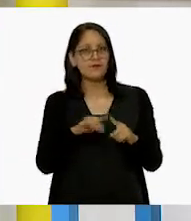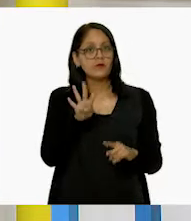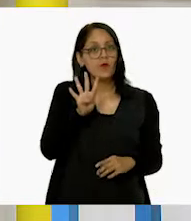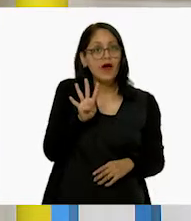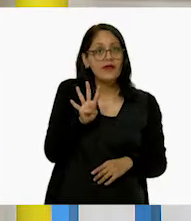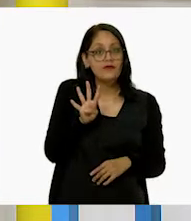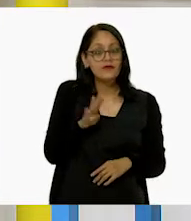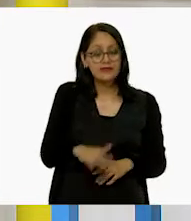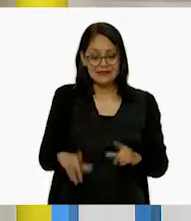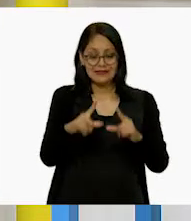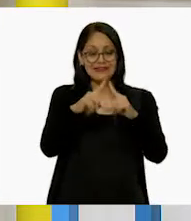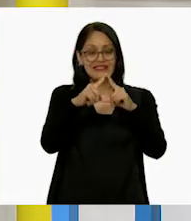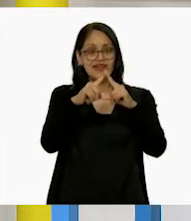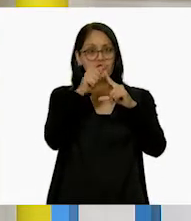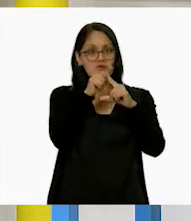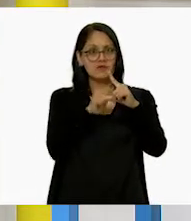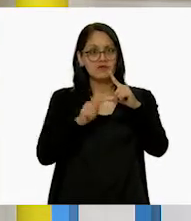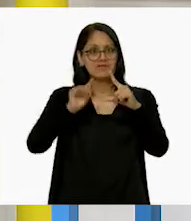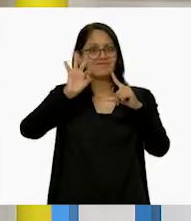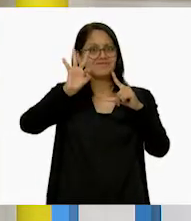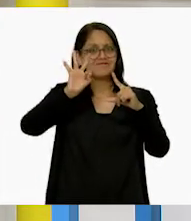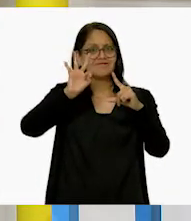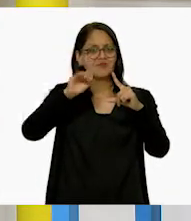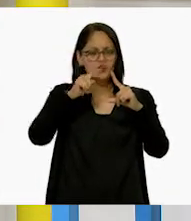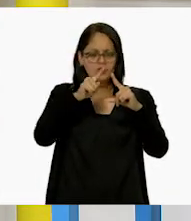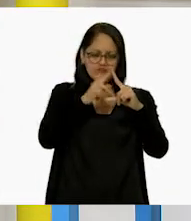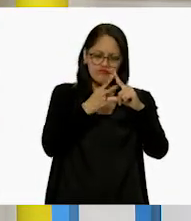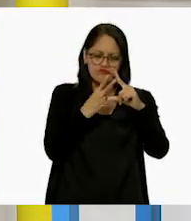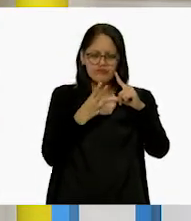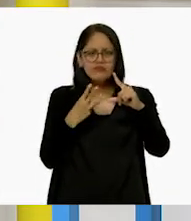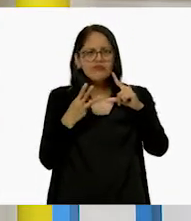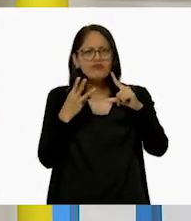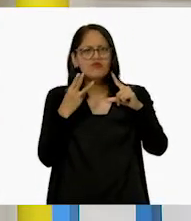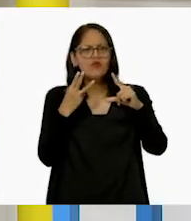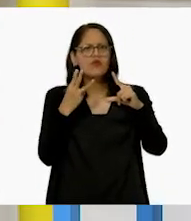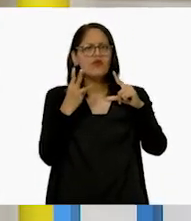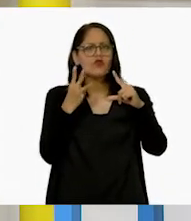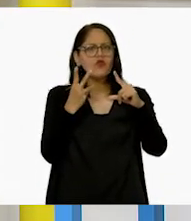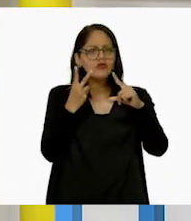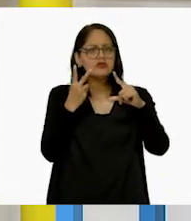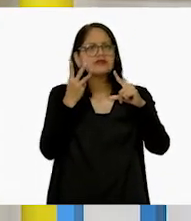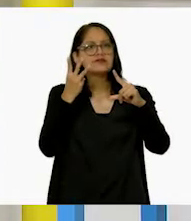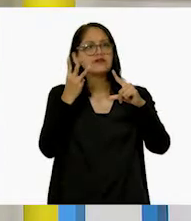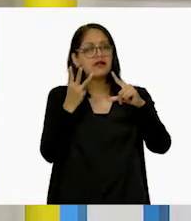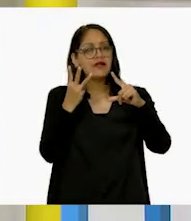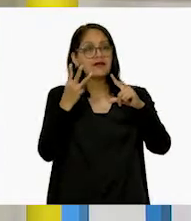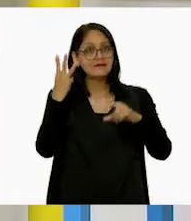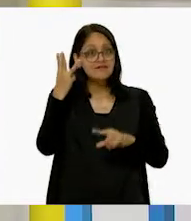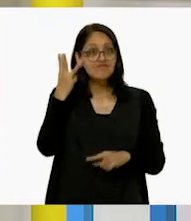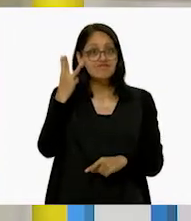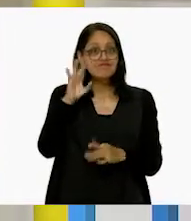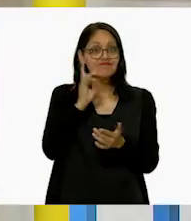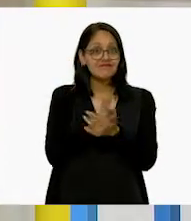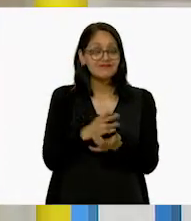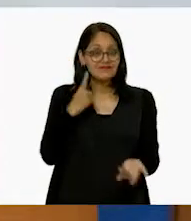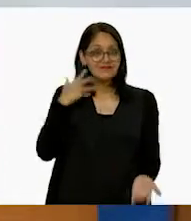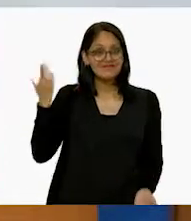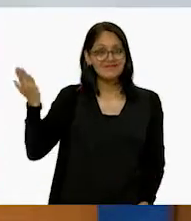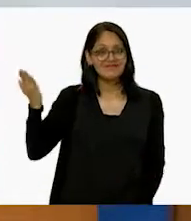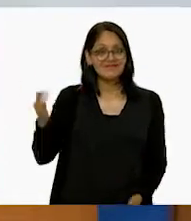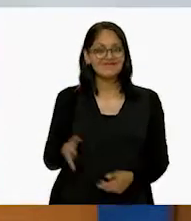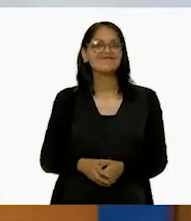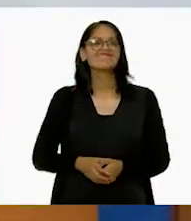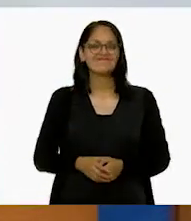Y el triángulo, pues, solamente tiene, a ver, uno, dos, tres lados. Como este.